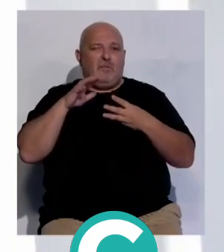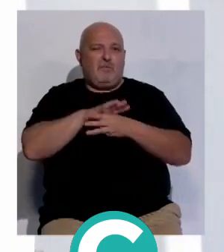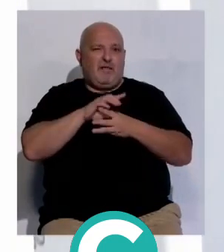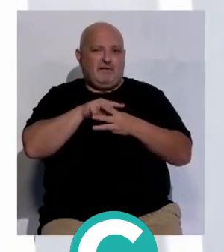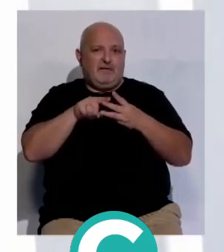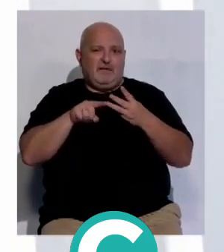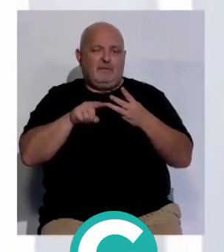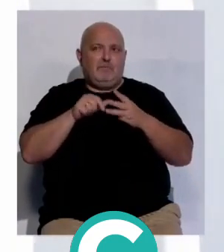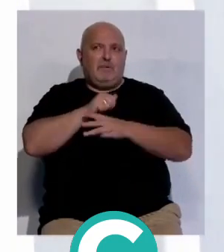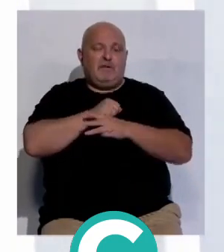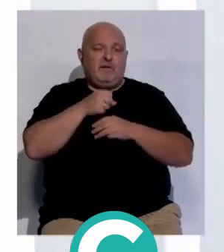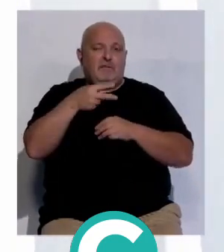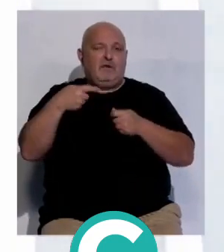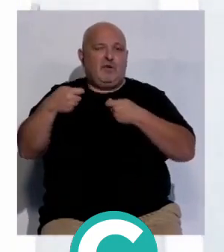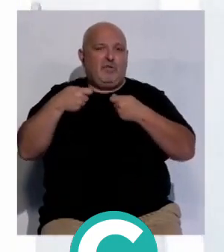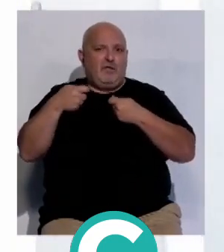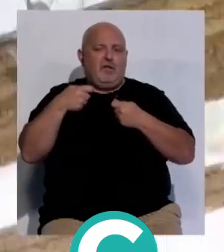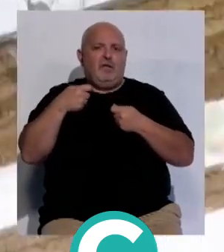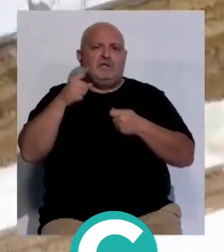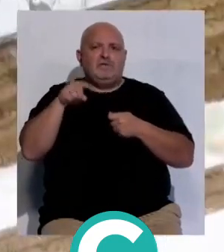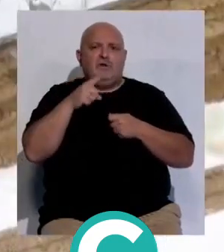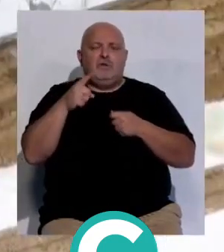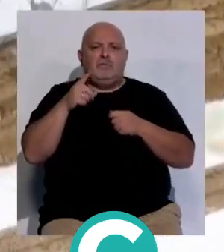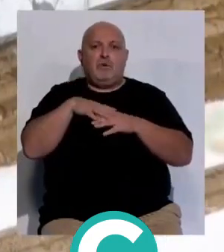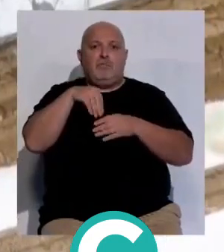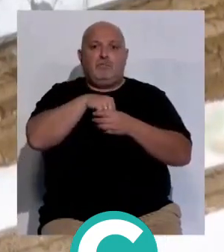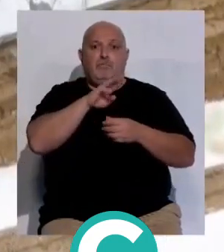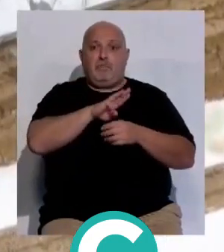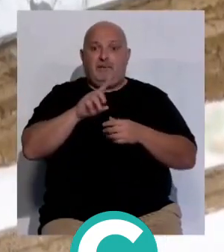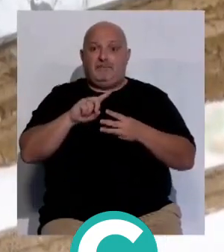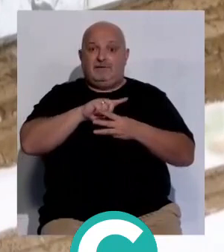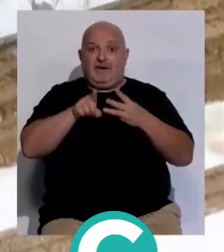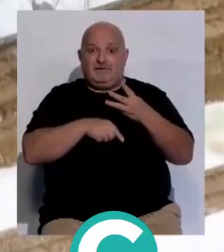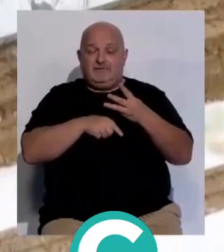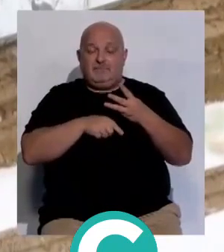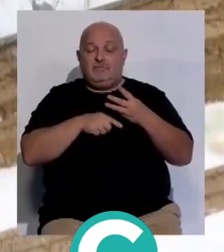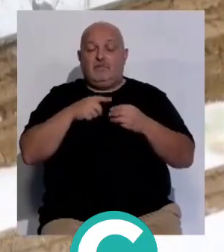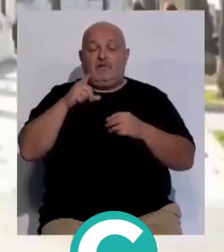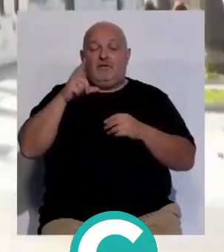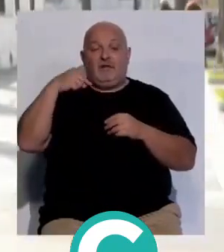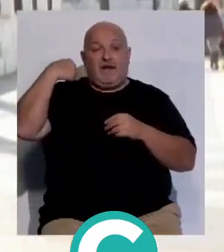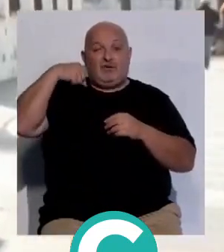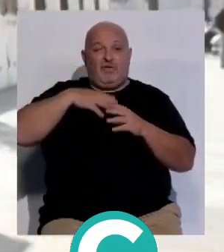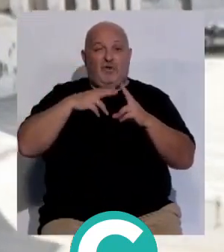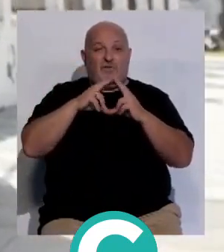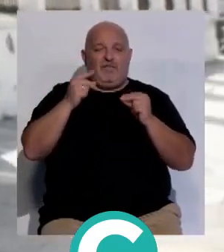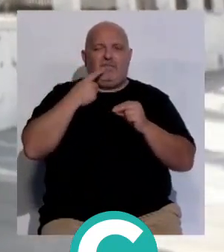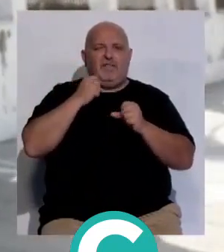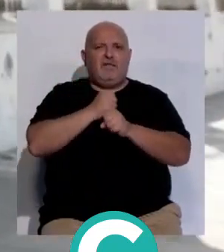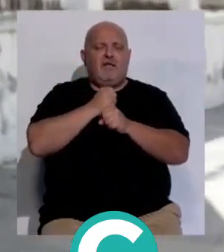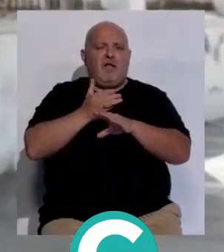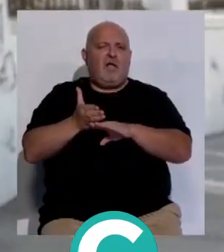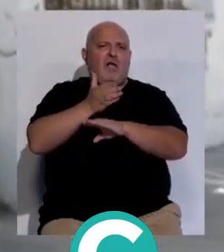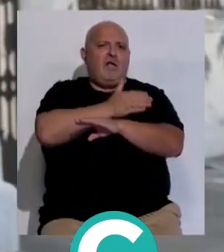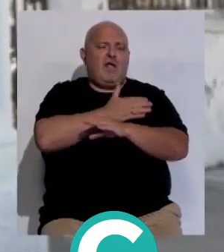Provincial aún pendiente de la negociación pudieran estar gobernadas por el Partido Popular el rector Francisco Piniella defendía el trabajo